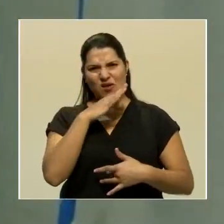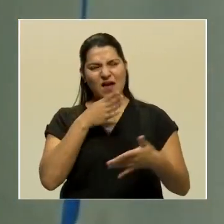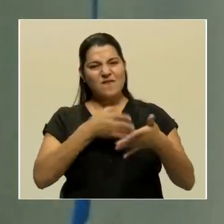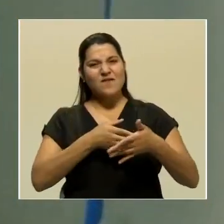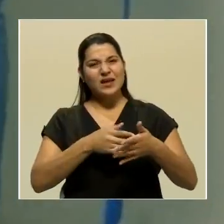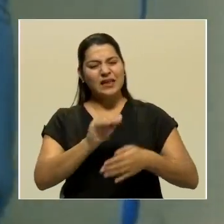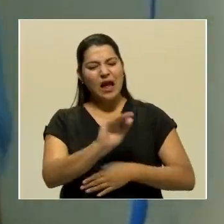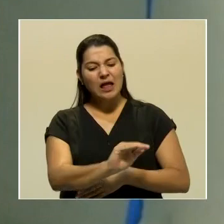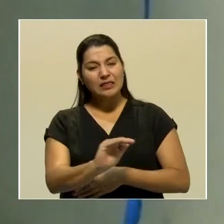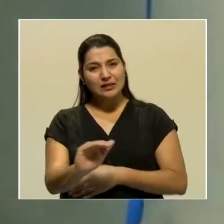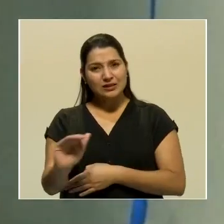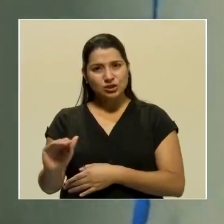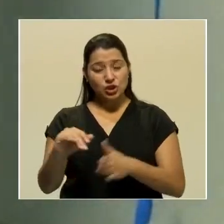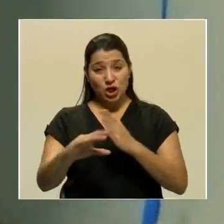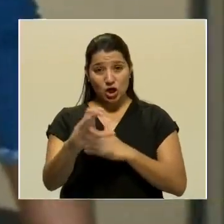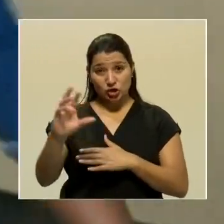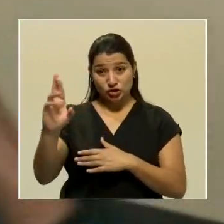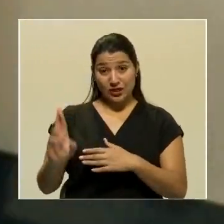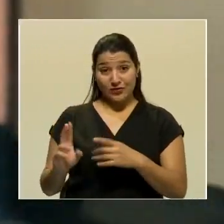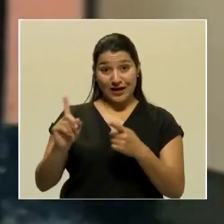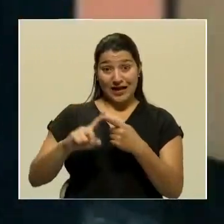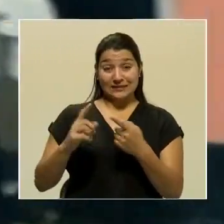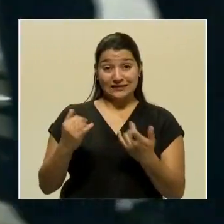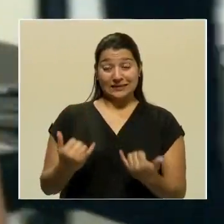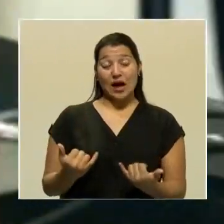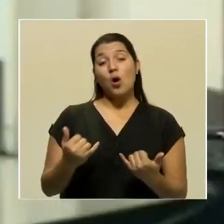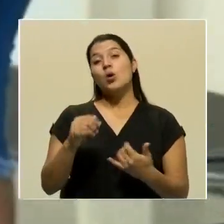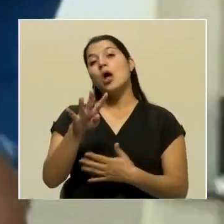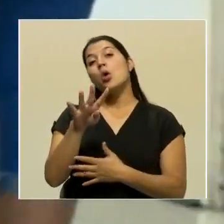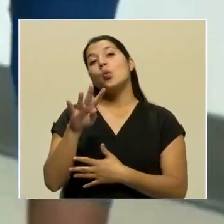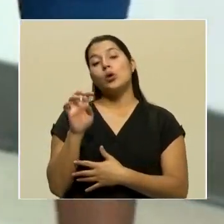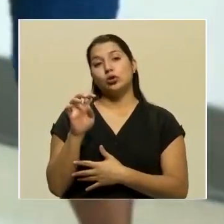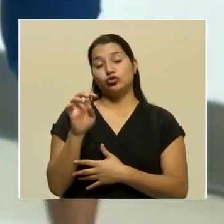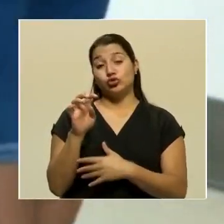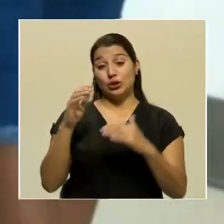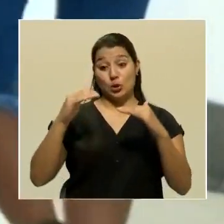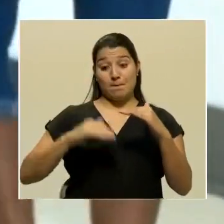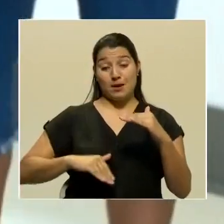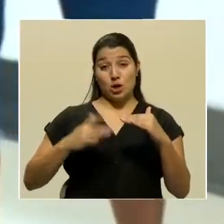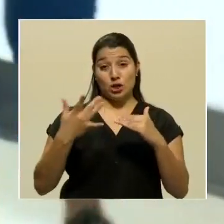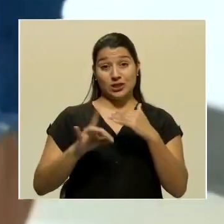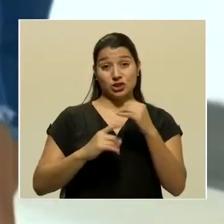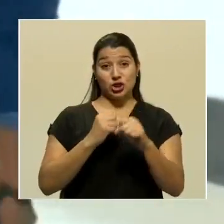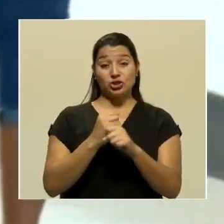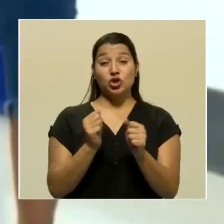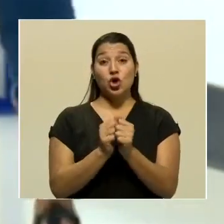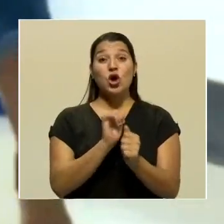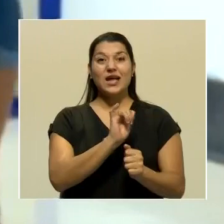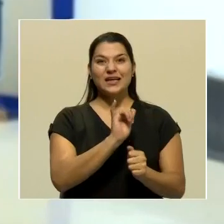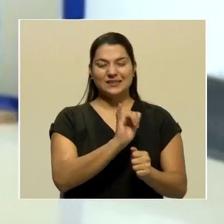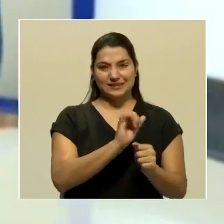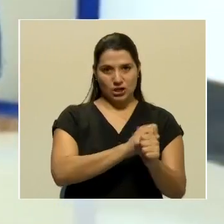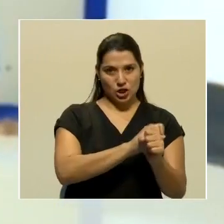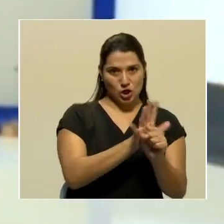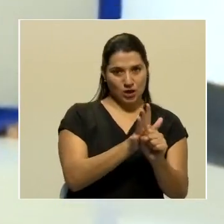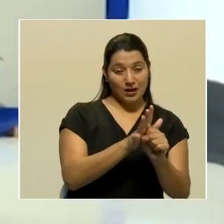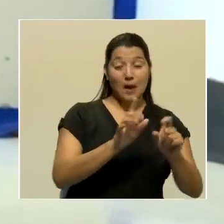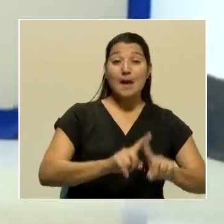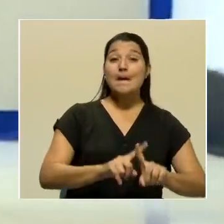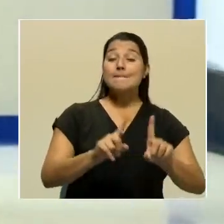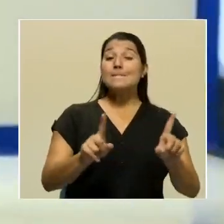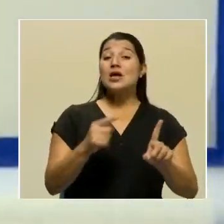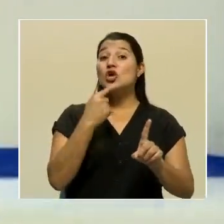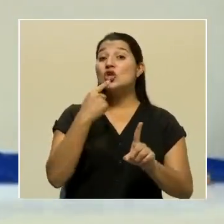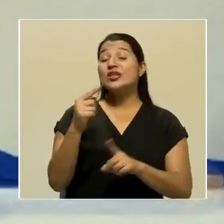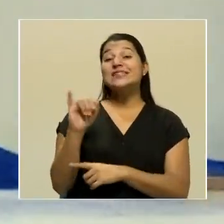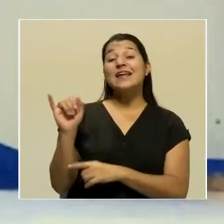pequeños. En Costa Rica, a la fecha se reportan más de 400 menores de edad con este coronavirus. Sin embargo, según la